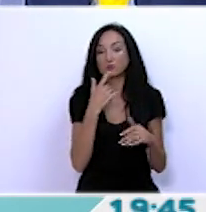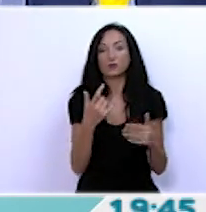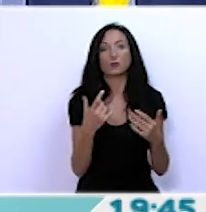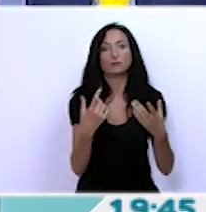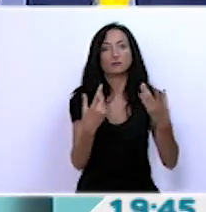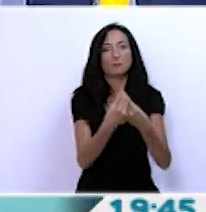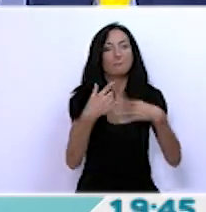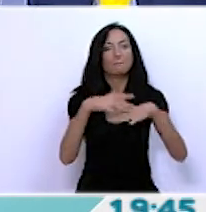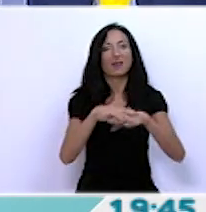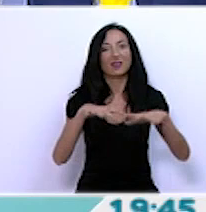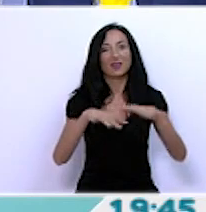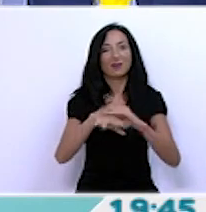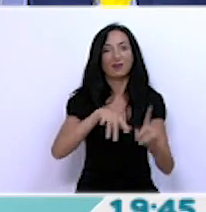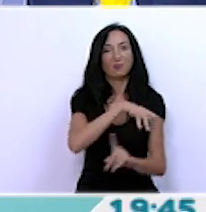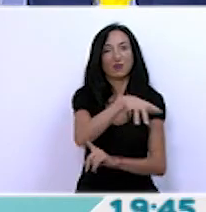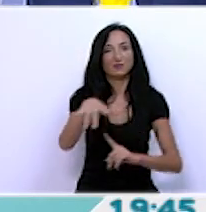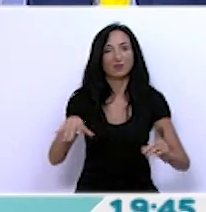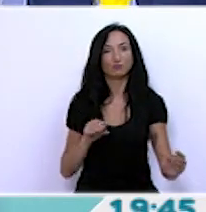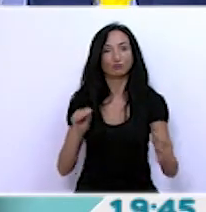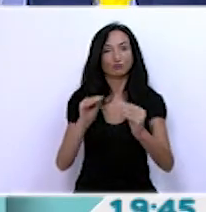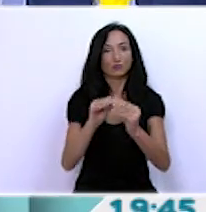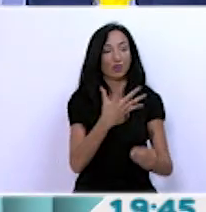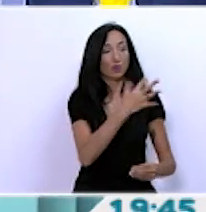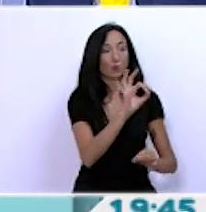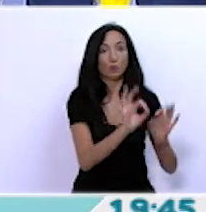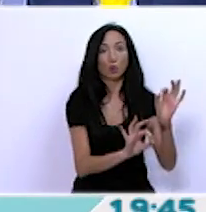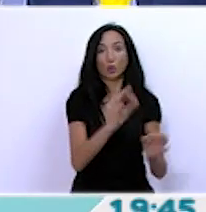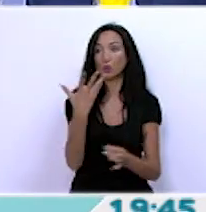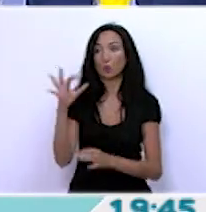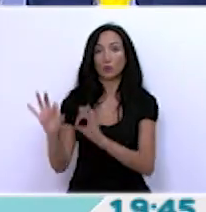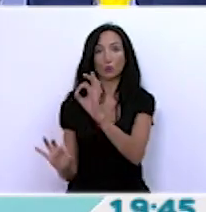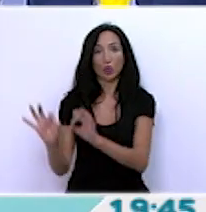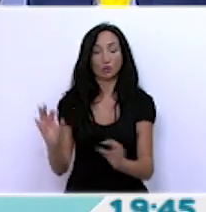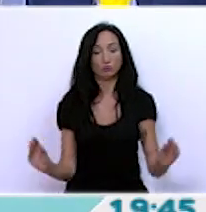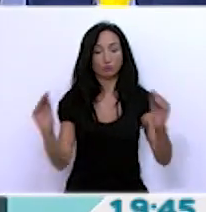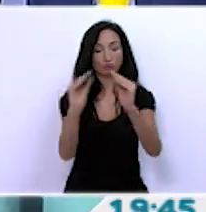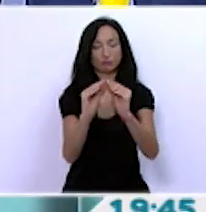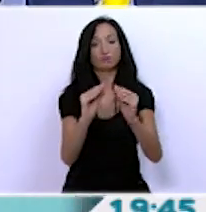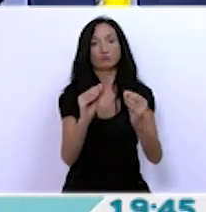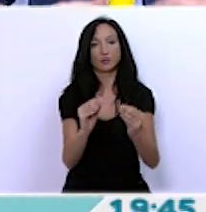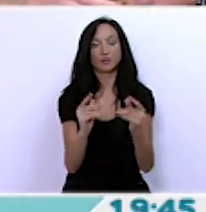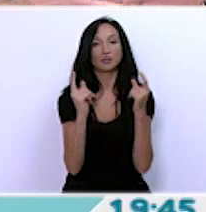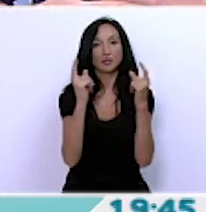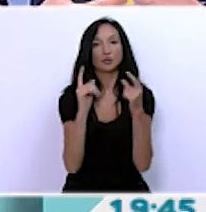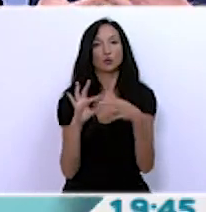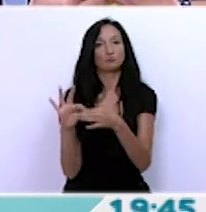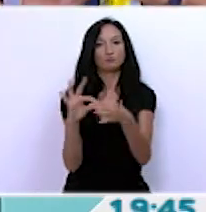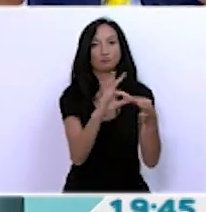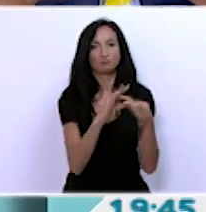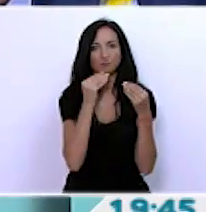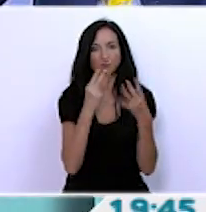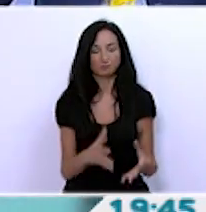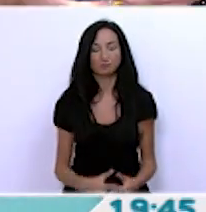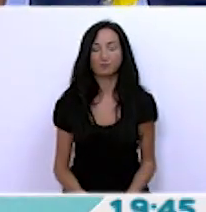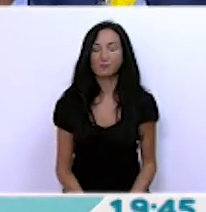paisaje. sea, que utilizo al 50% una cosa y otra y procuro que haya una conexión entre ambos. Y para